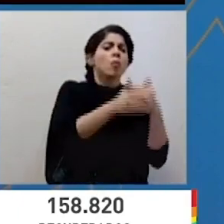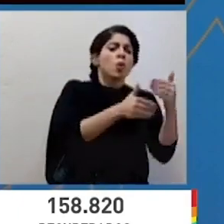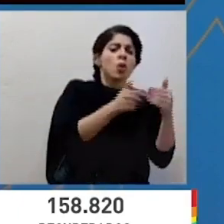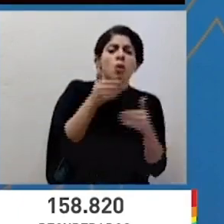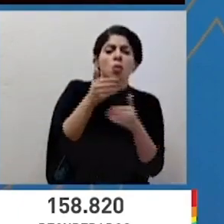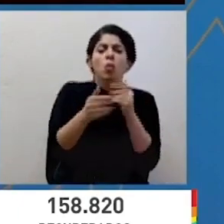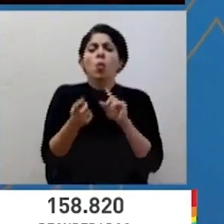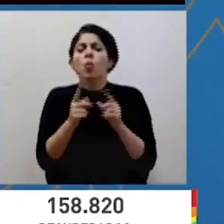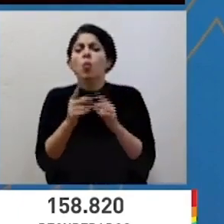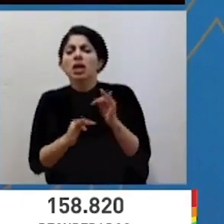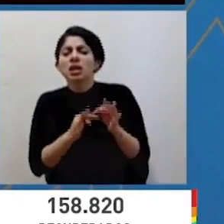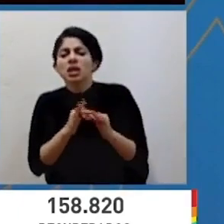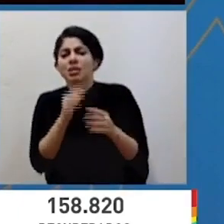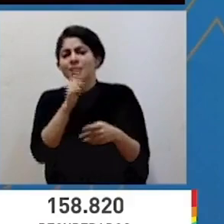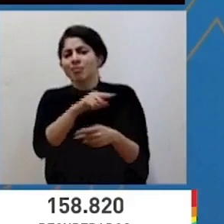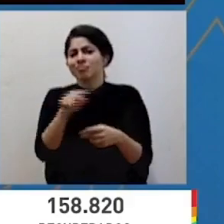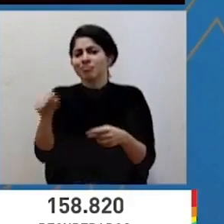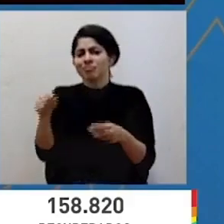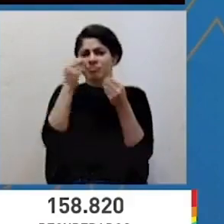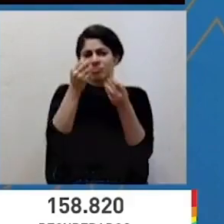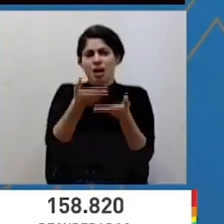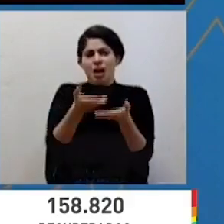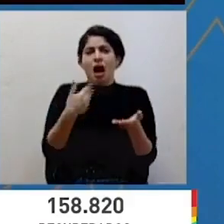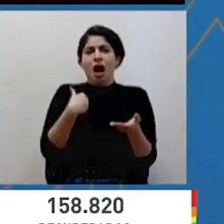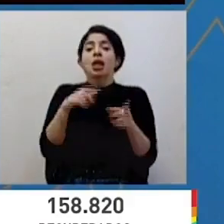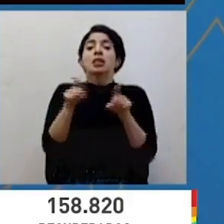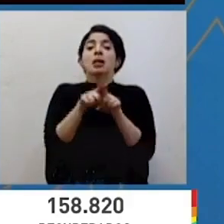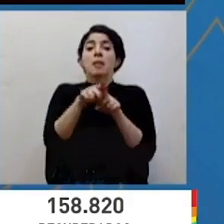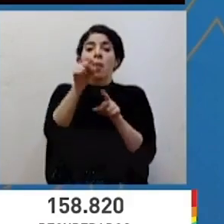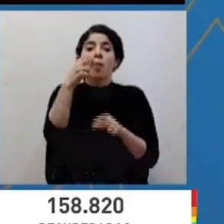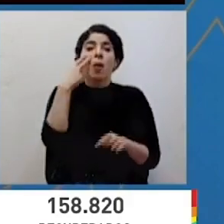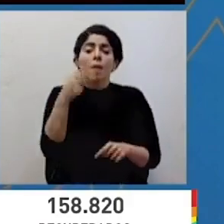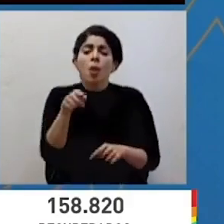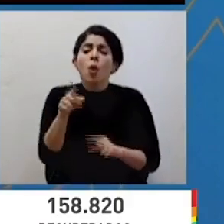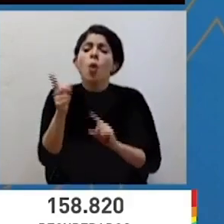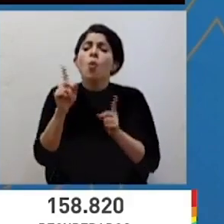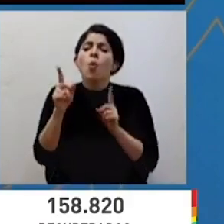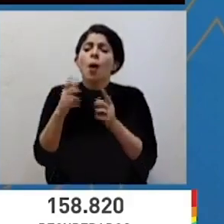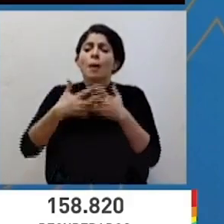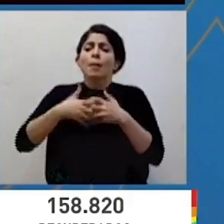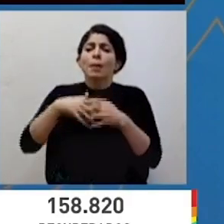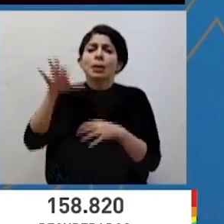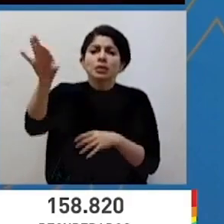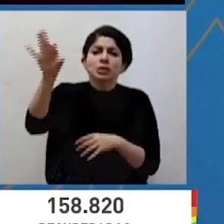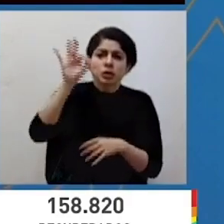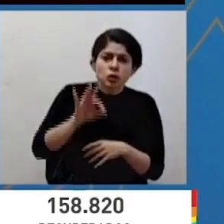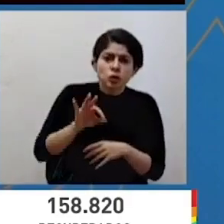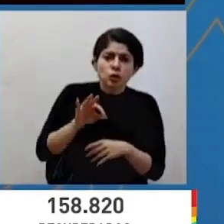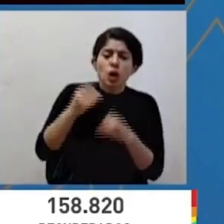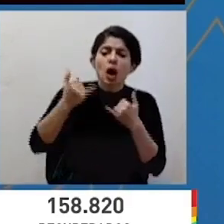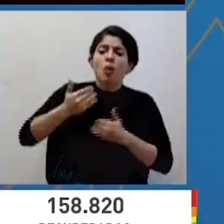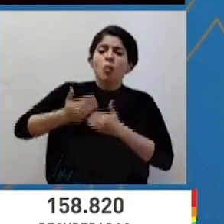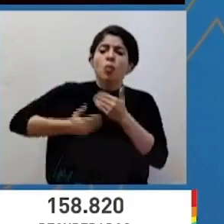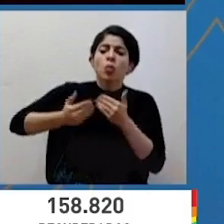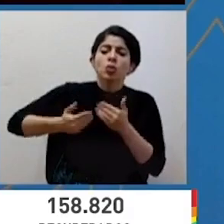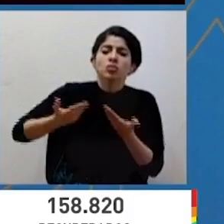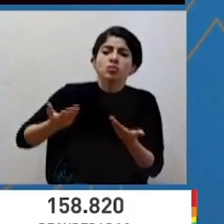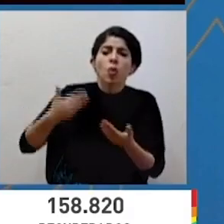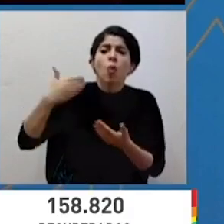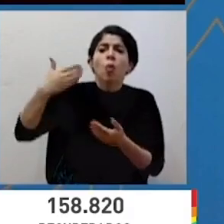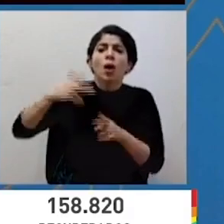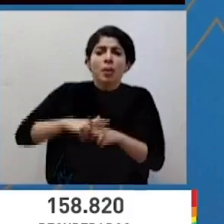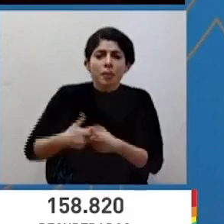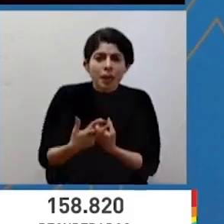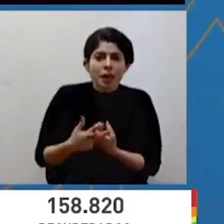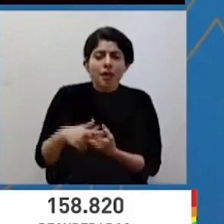insumo y también pueden identificar incluso la empresa a la que fue adjudicado, el estado en el que está, cuándo es la orden de